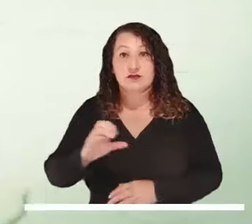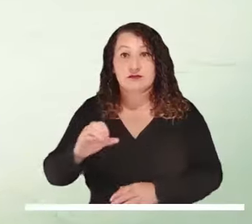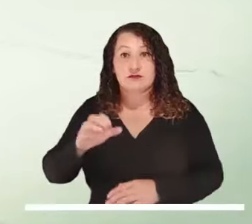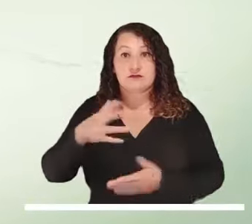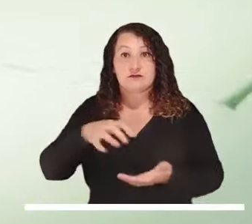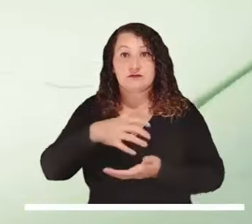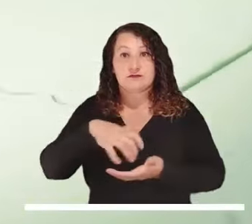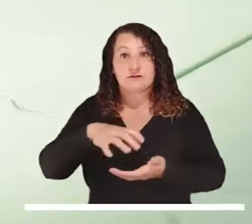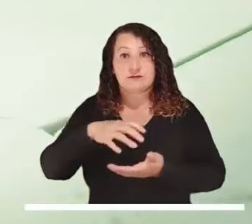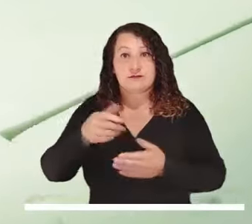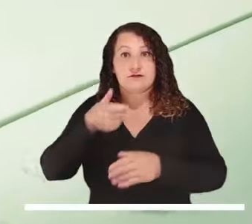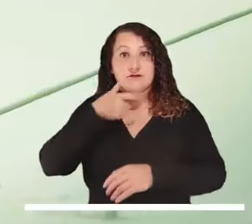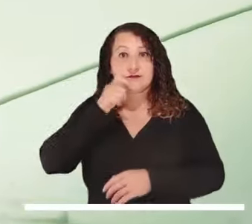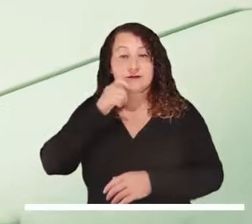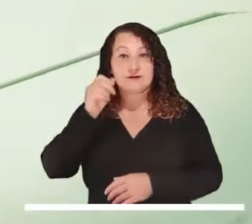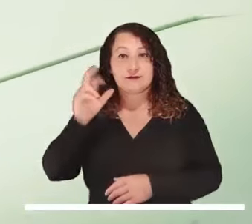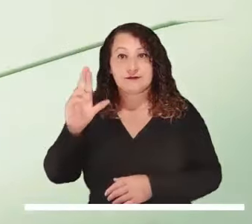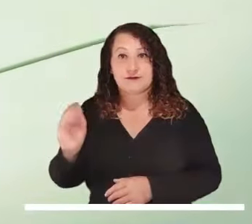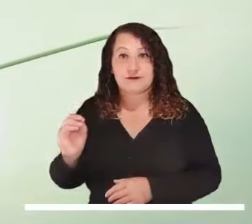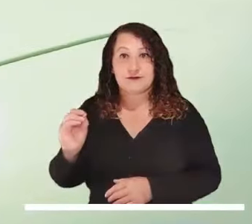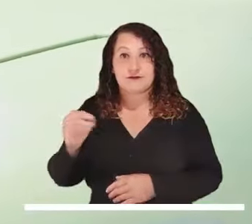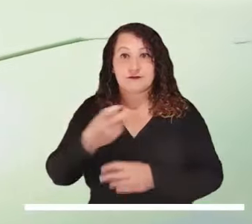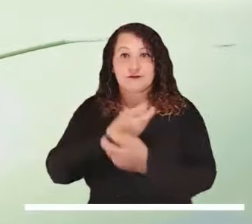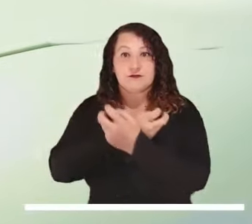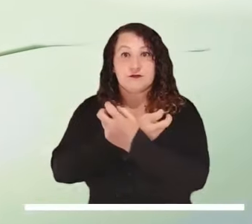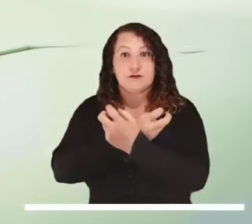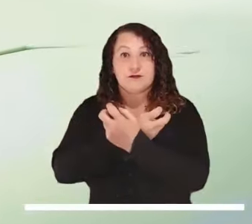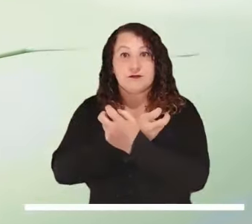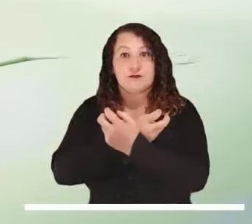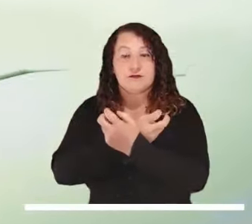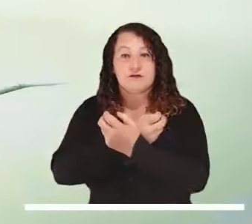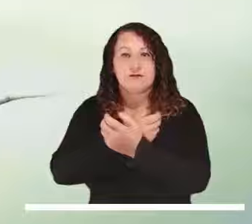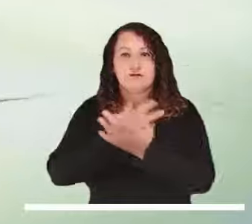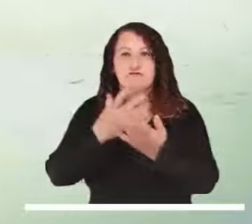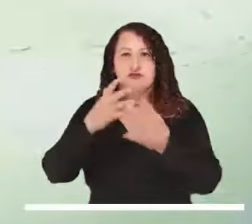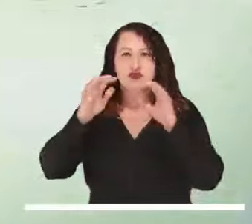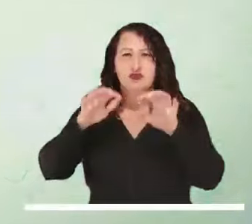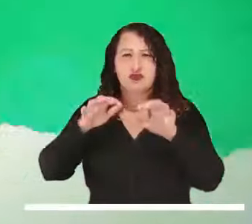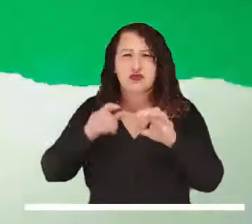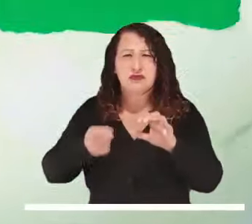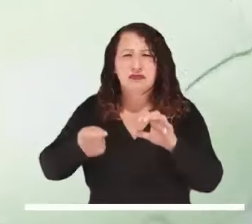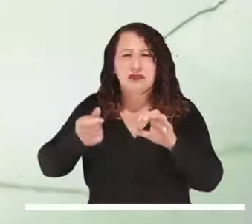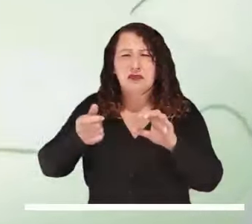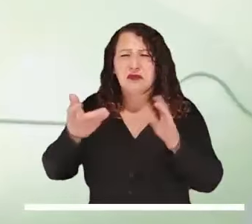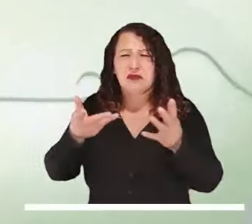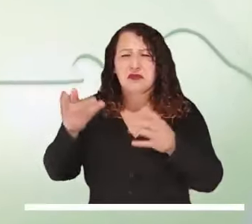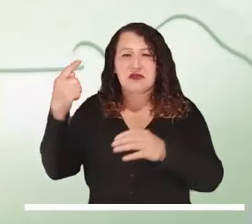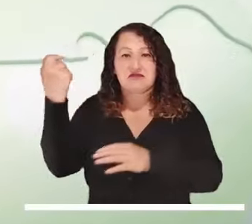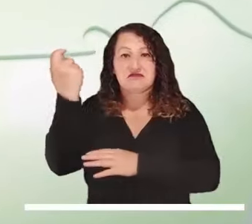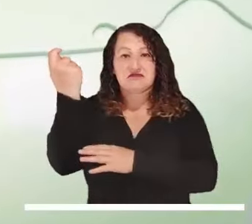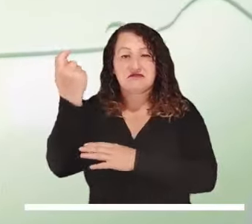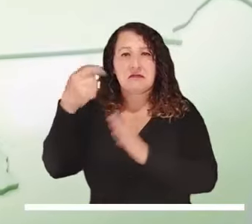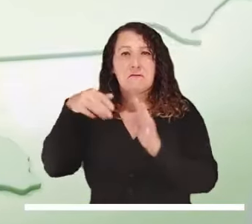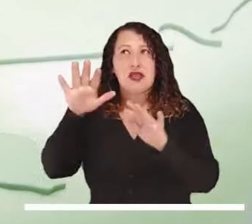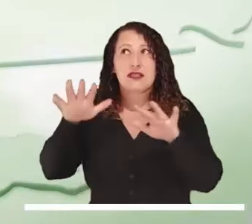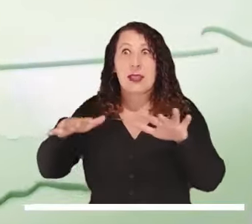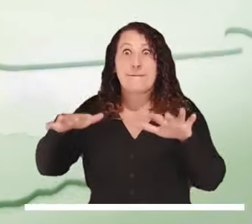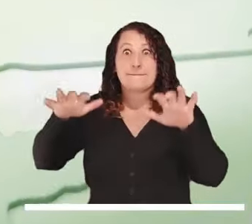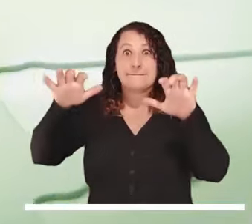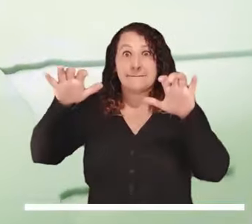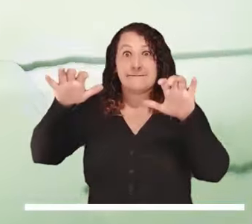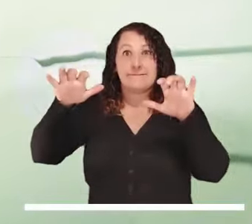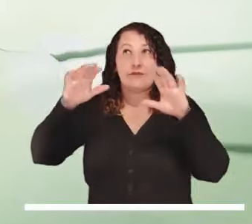Antioquia, lloviznas ocasionales en el sur-occidente de Santander, Caldas, Rizaralda y Huila. Poca actividad